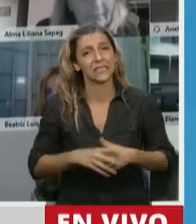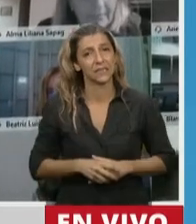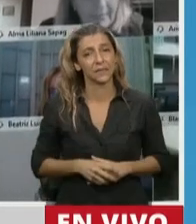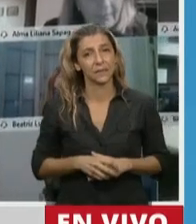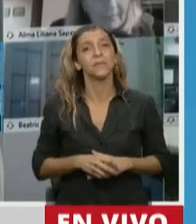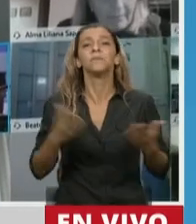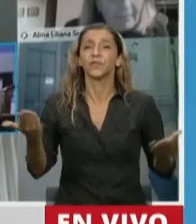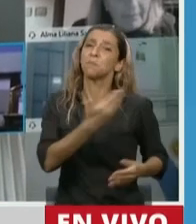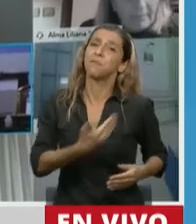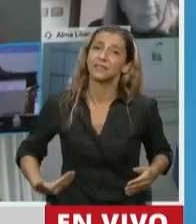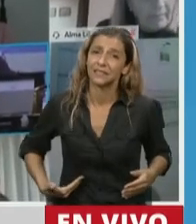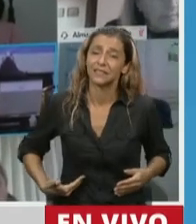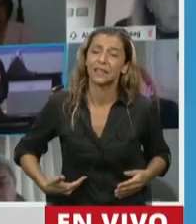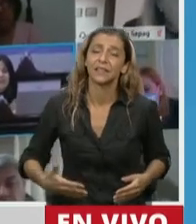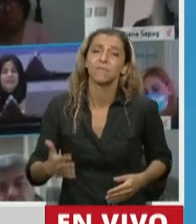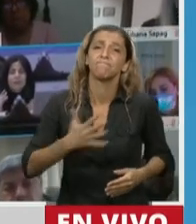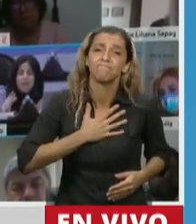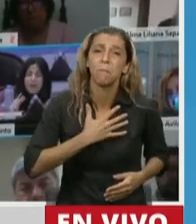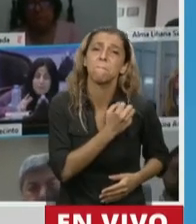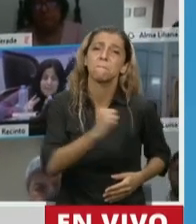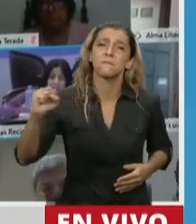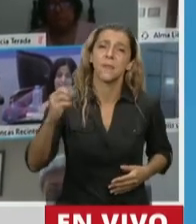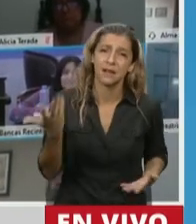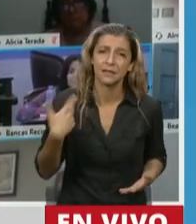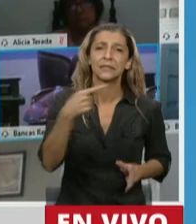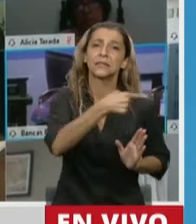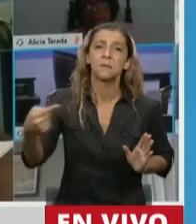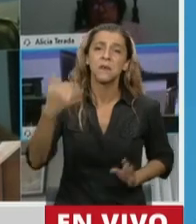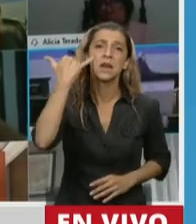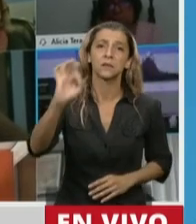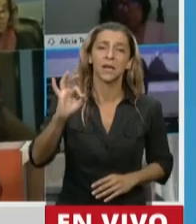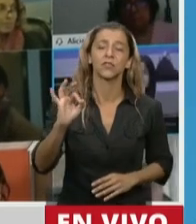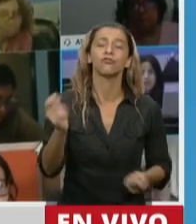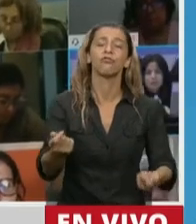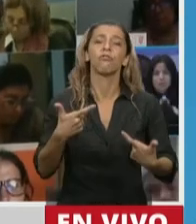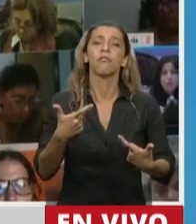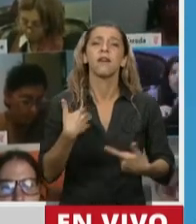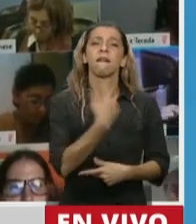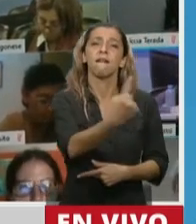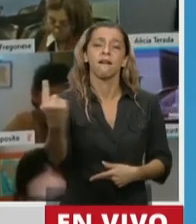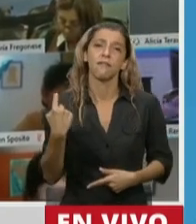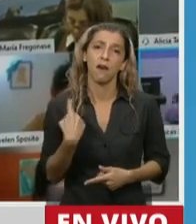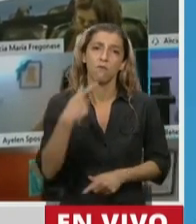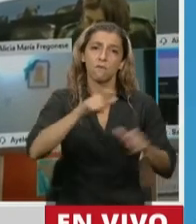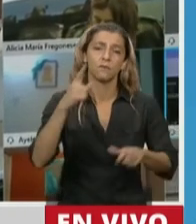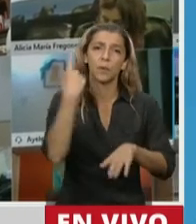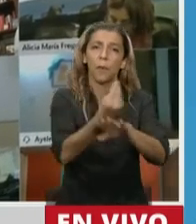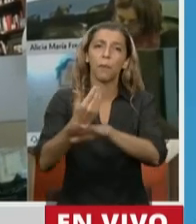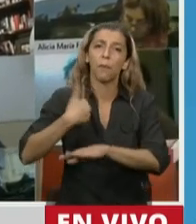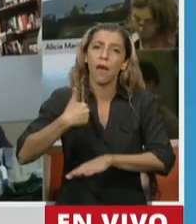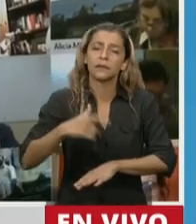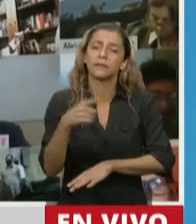que viva la patria, que esta semana de mayo nos dé a todos la fuerza que necesitamos para poder seguir